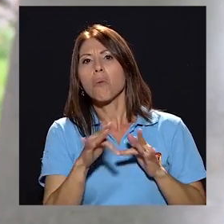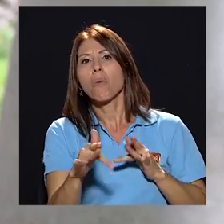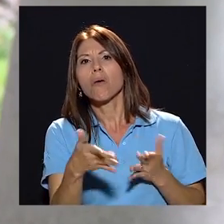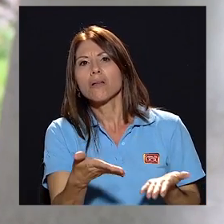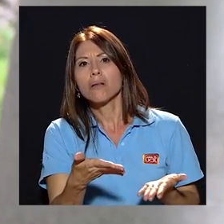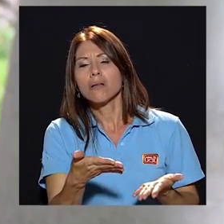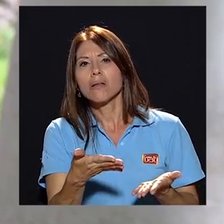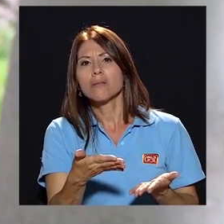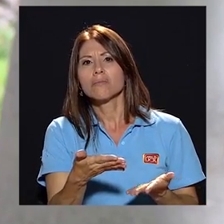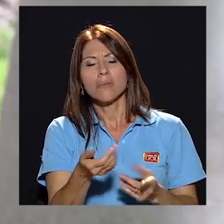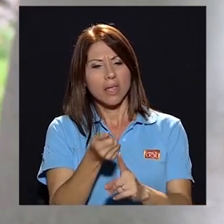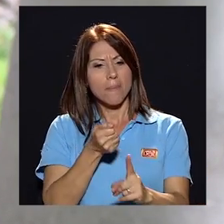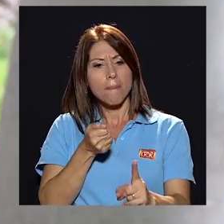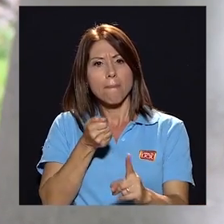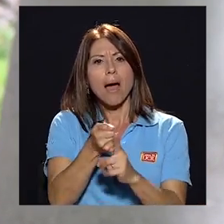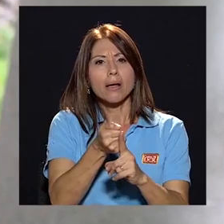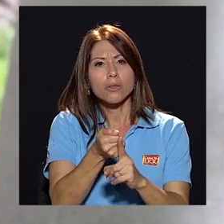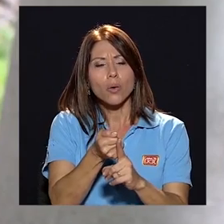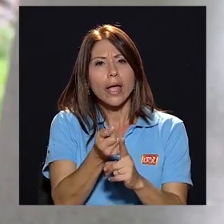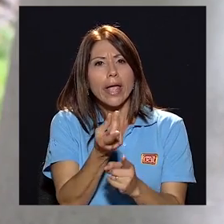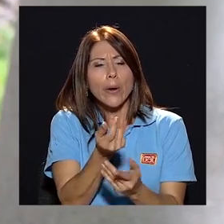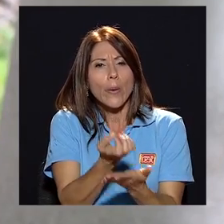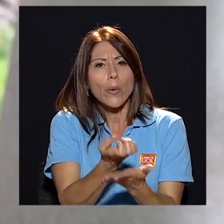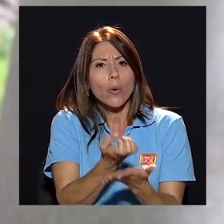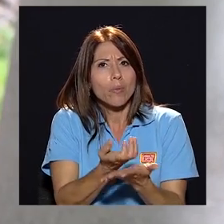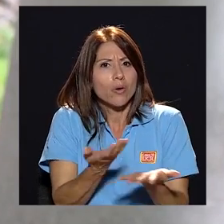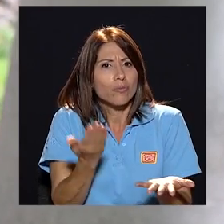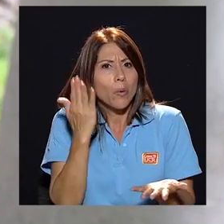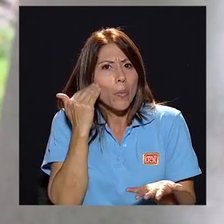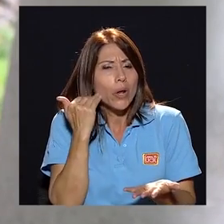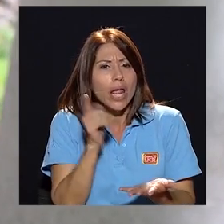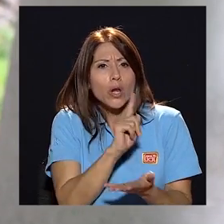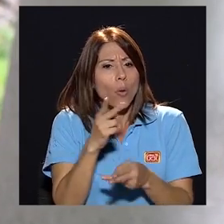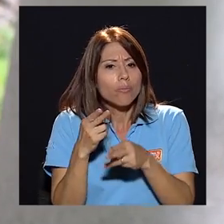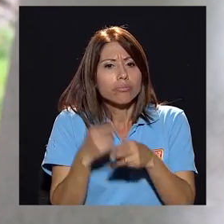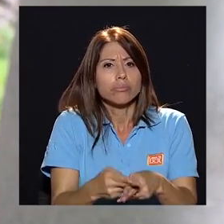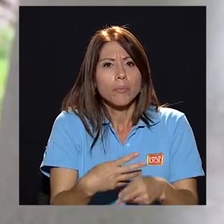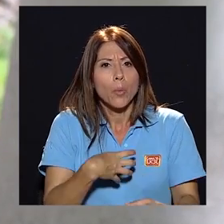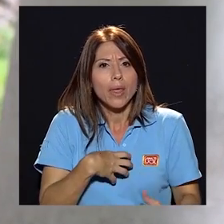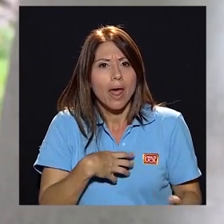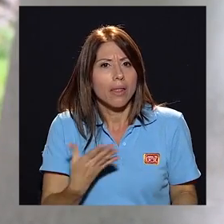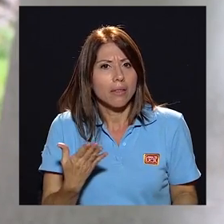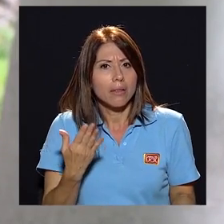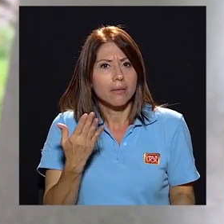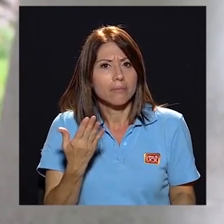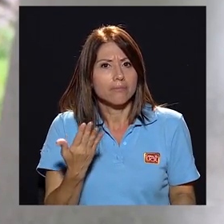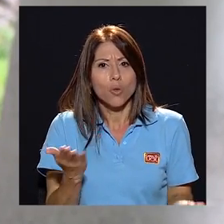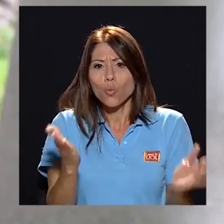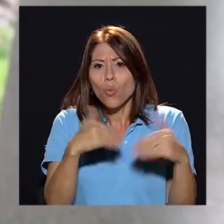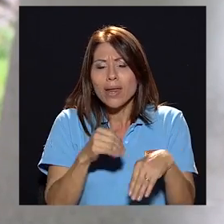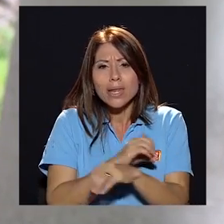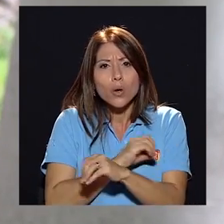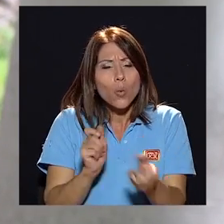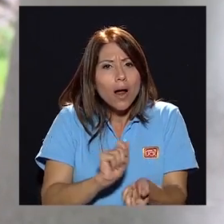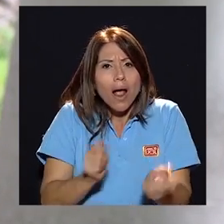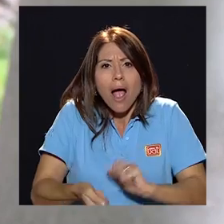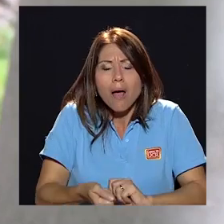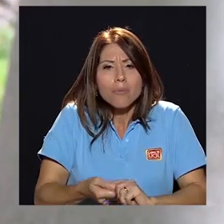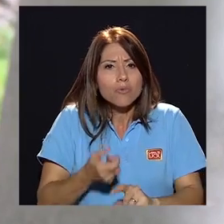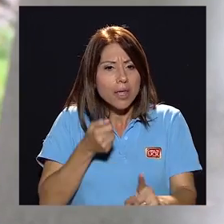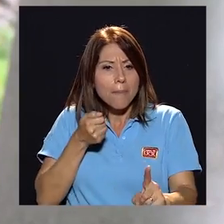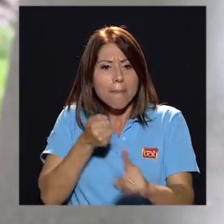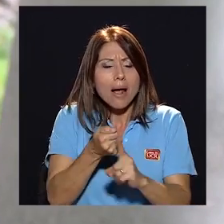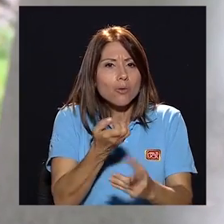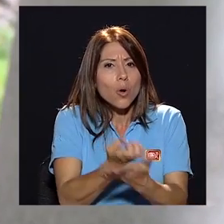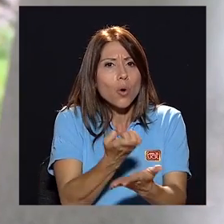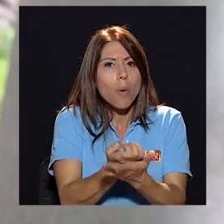¿cuál es el impacto económico de sacar las tasas de propiedad? cero absolutamente